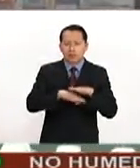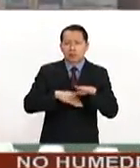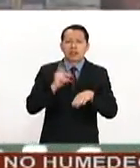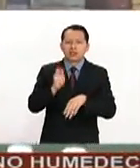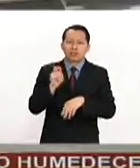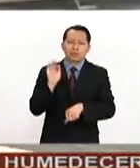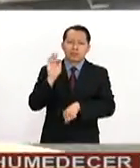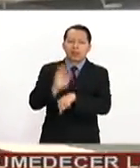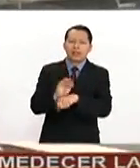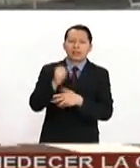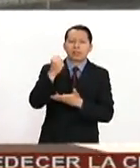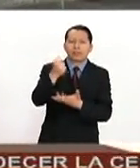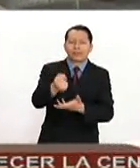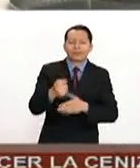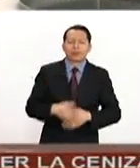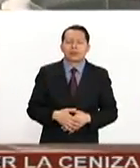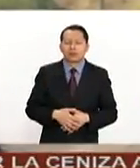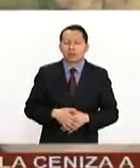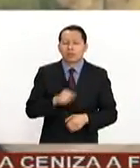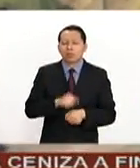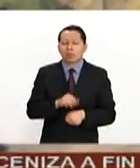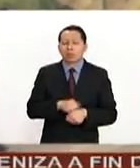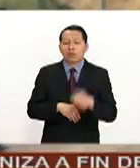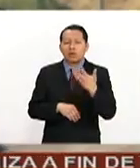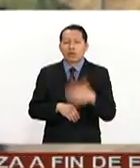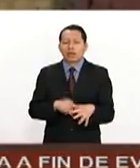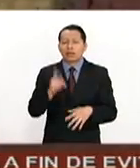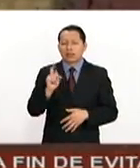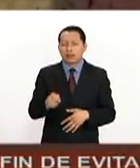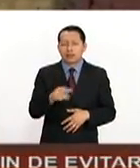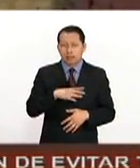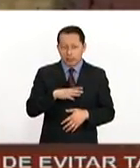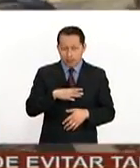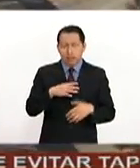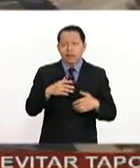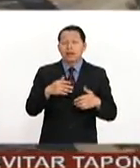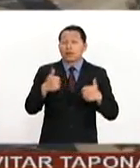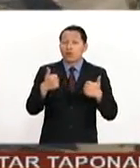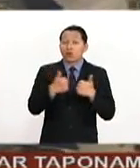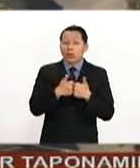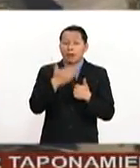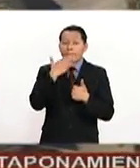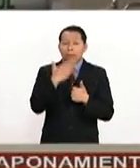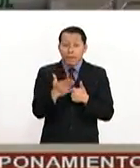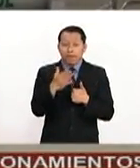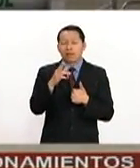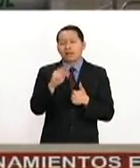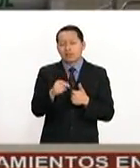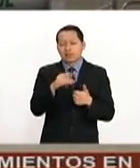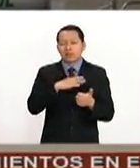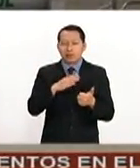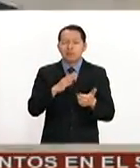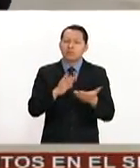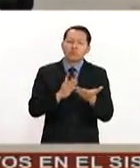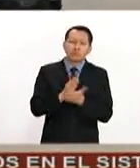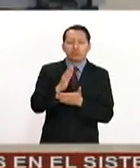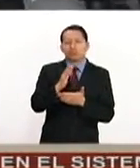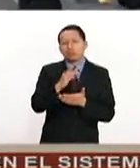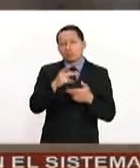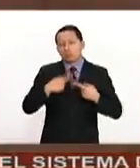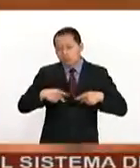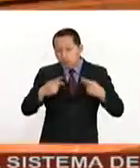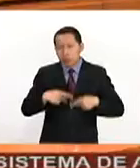protección a inversiones. El décimo punto se refiere a una frontera funcional, donde se facilita el tránsito de personas y